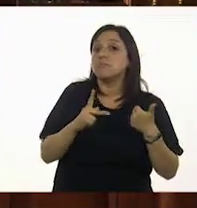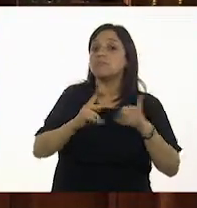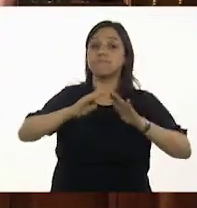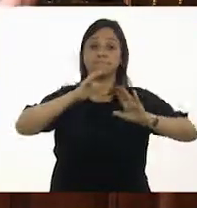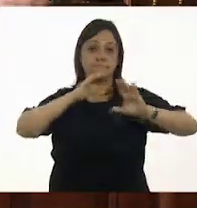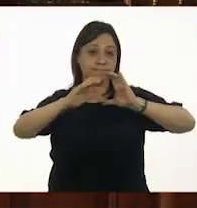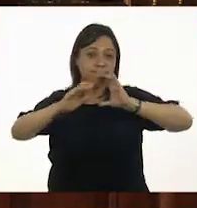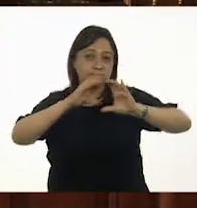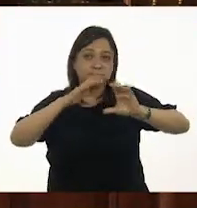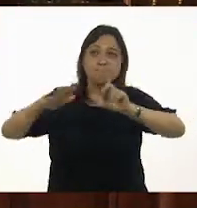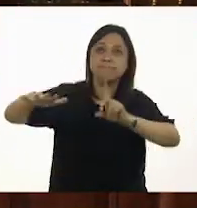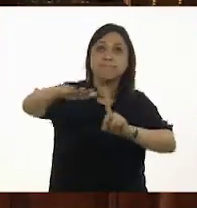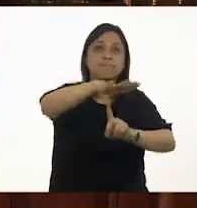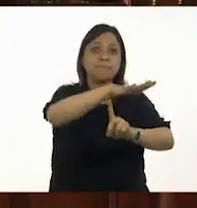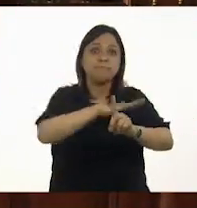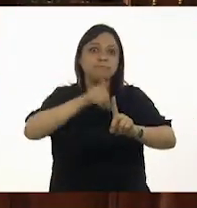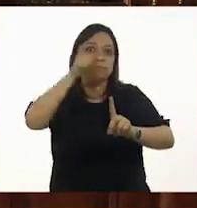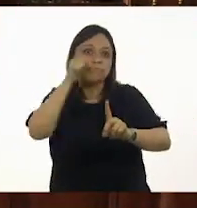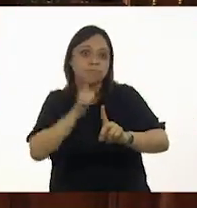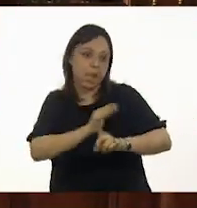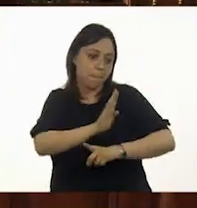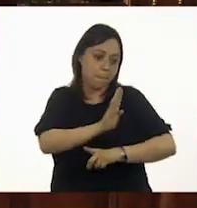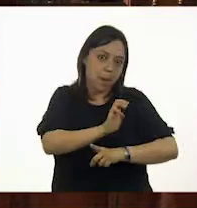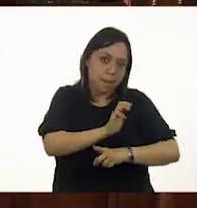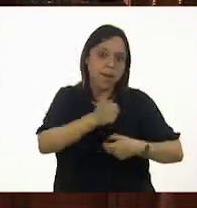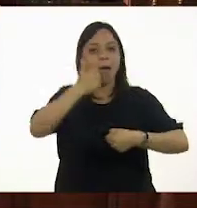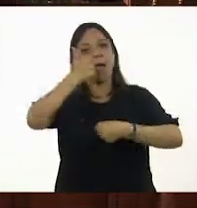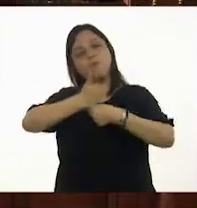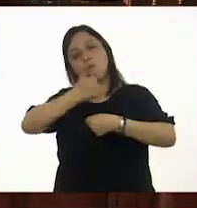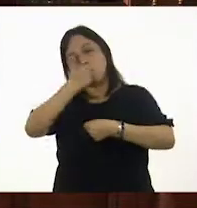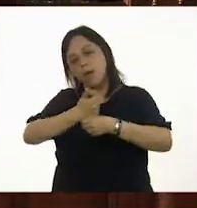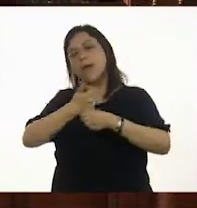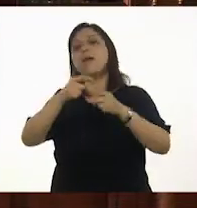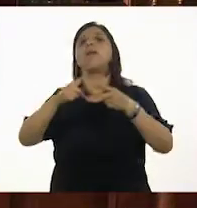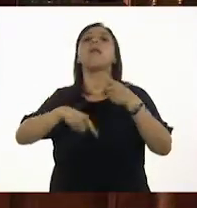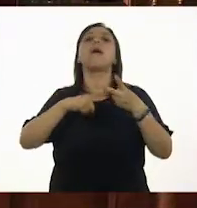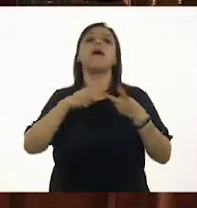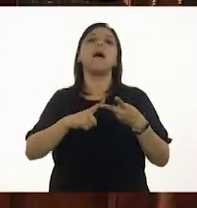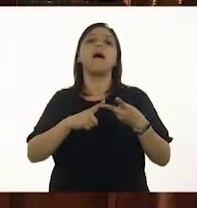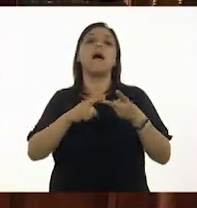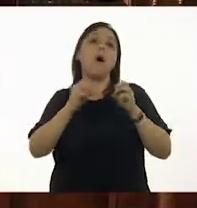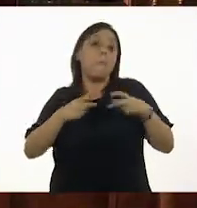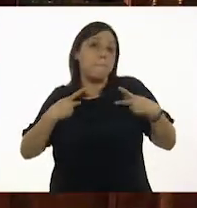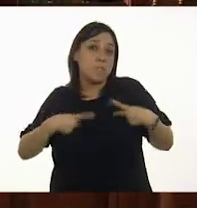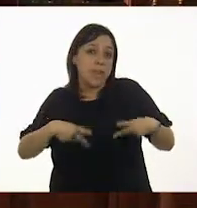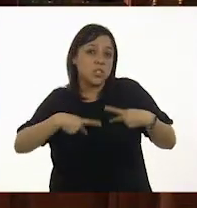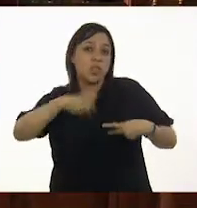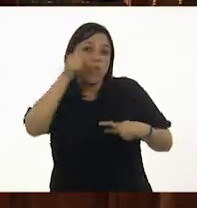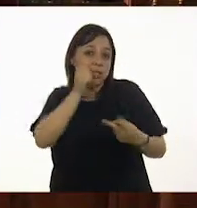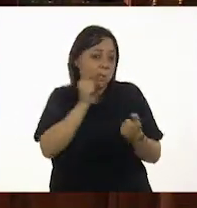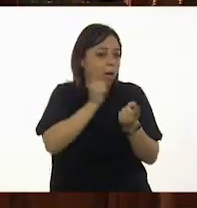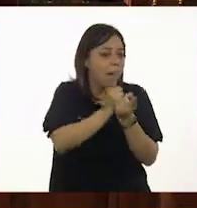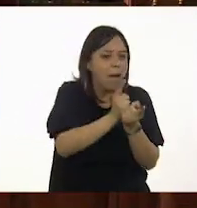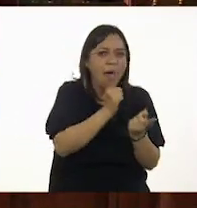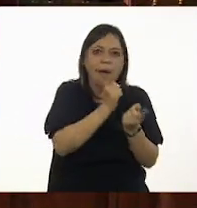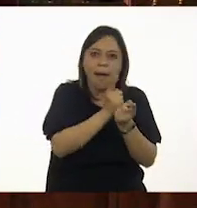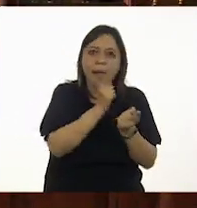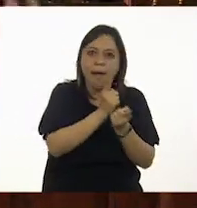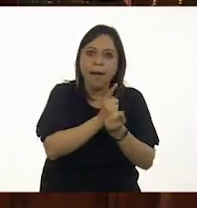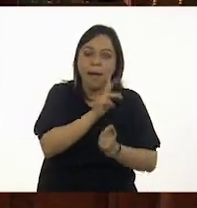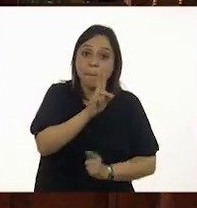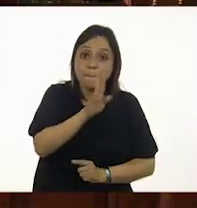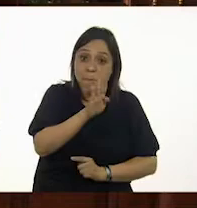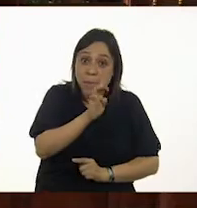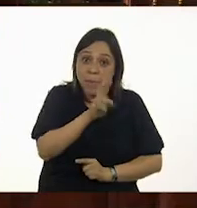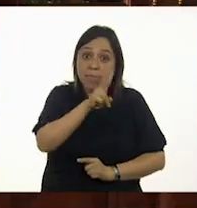hay alrededor del bebé, entre la abuela, por ejemplo, o la gente que está cercano al bebé, no es que el bebé